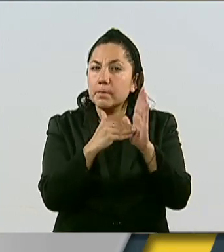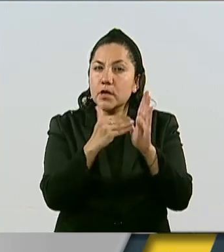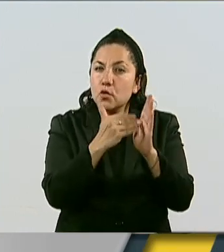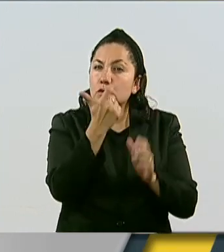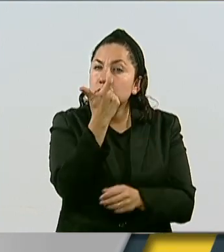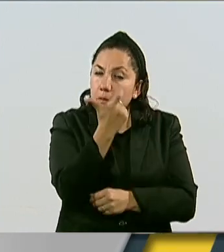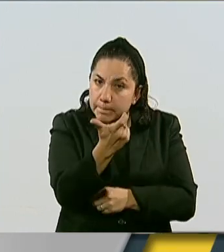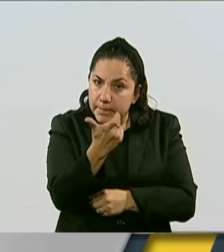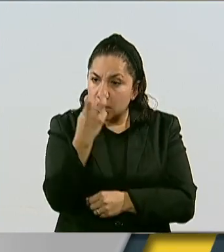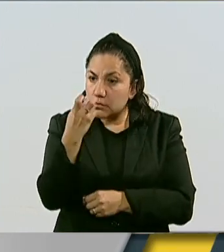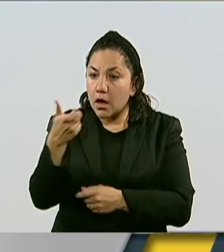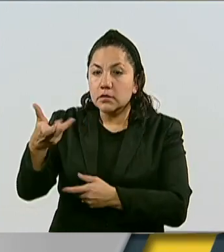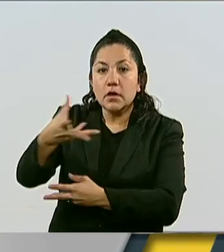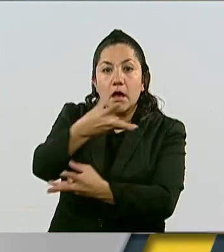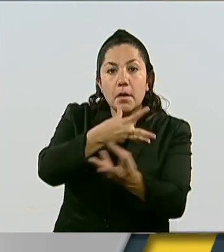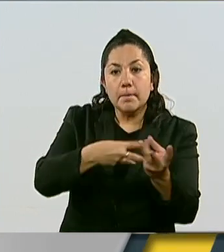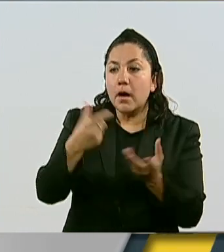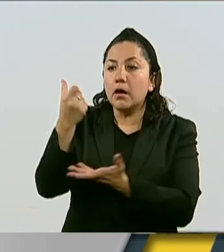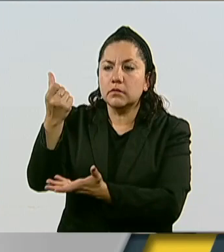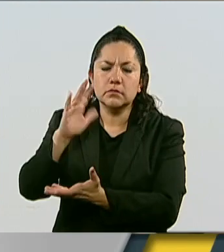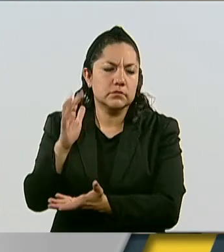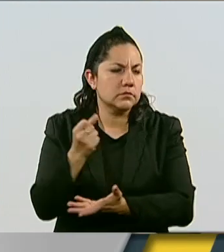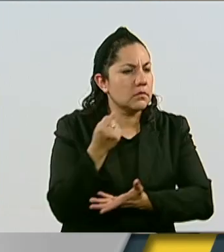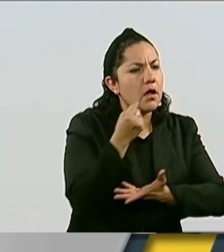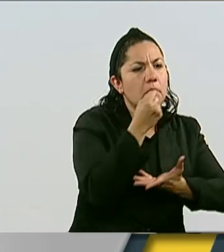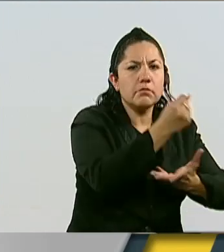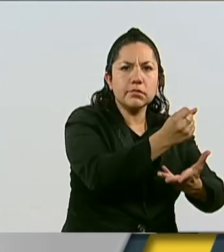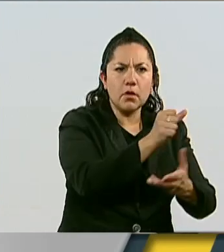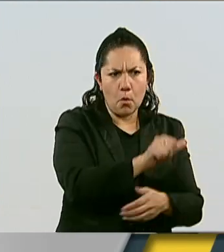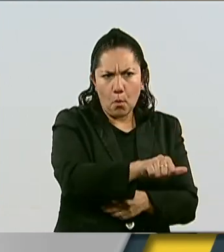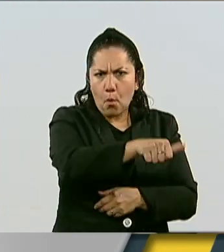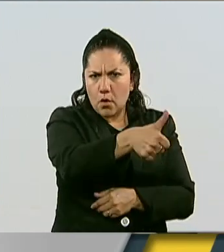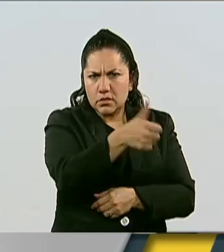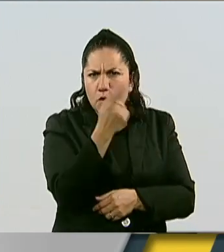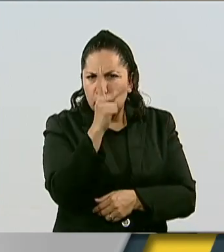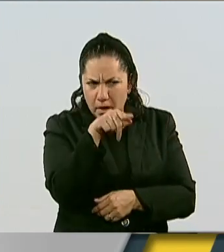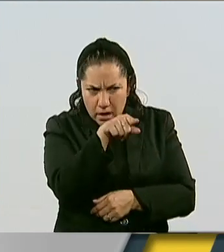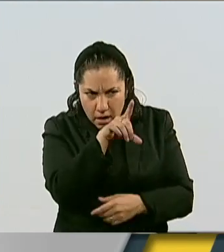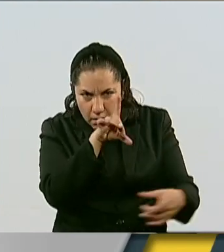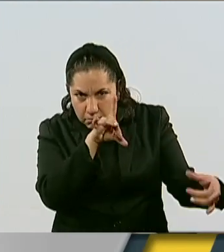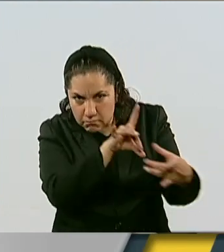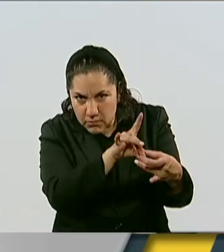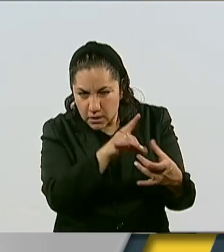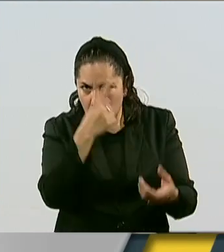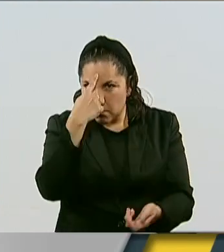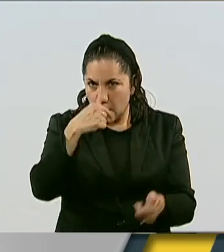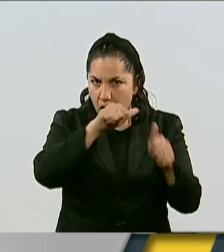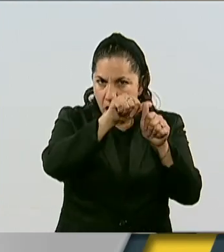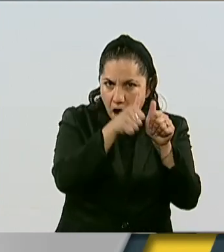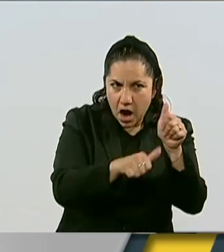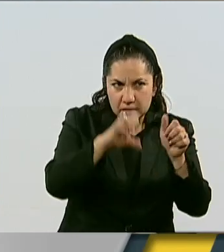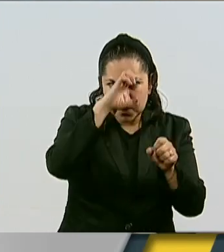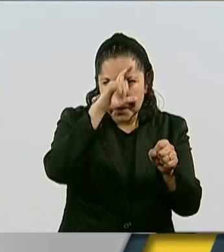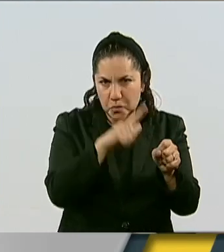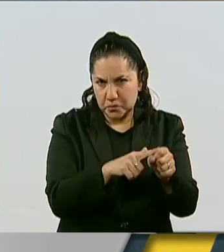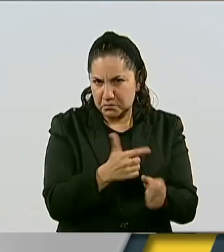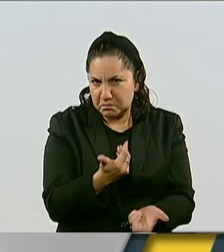que existe una partida que fue a parar a otro lado, que no tiene nada que ver con el ámbito artístico y cultural de nuestro país.